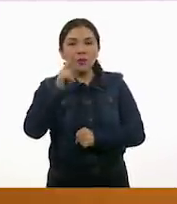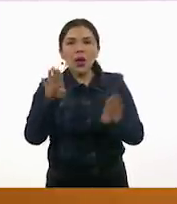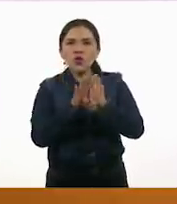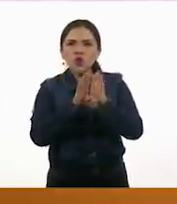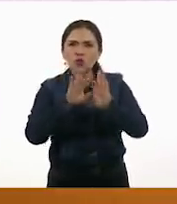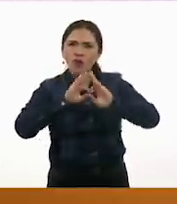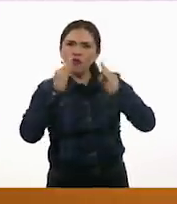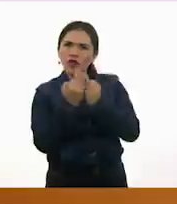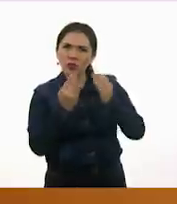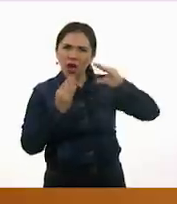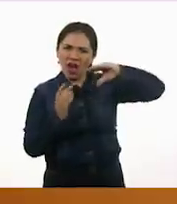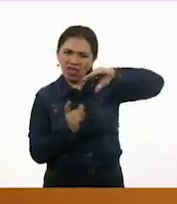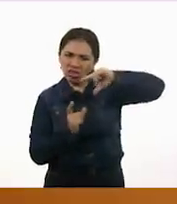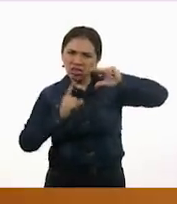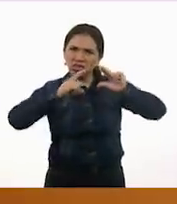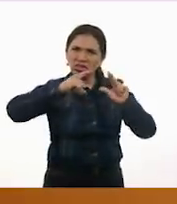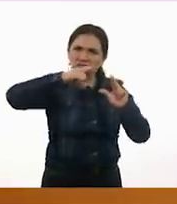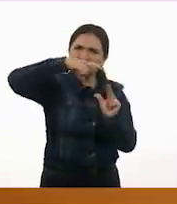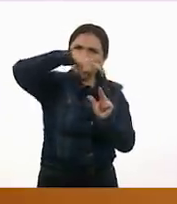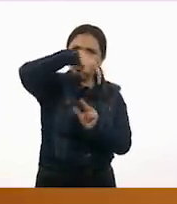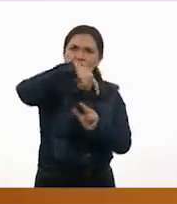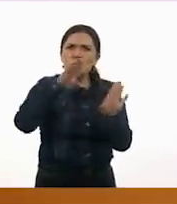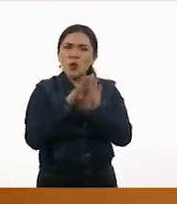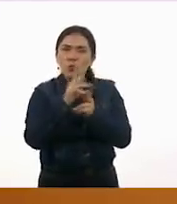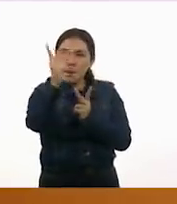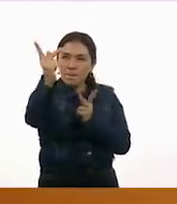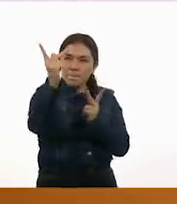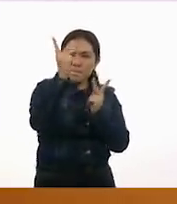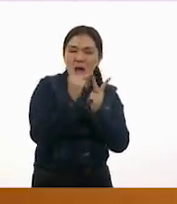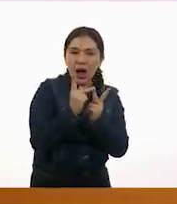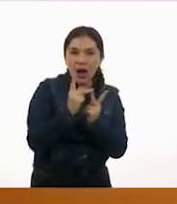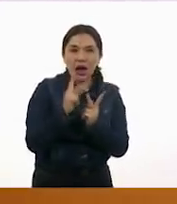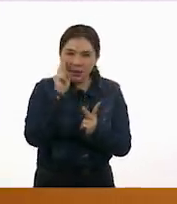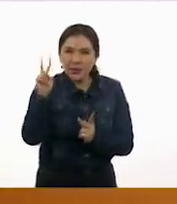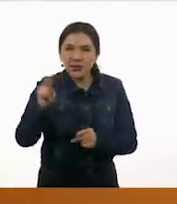posición está el triángulo. Claro. Hay que moverlo para saber. Hay moverlo.